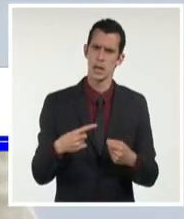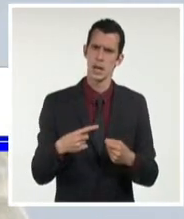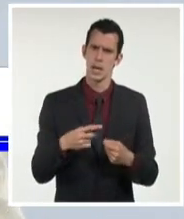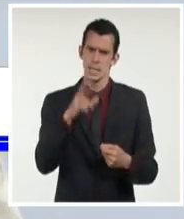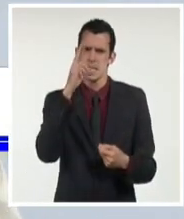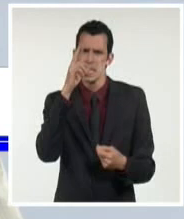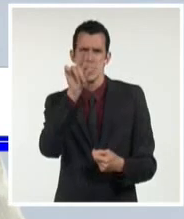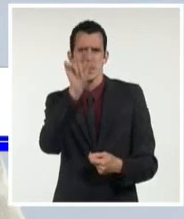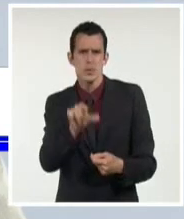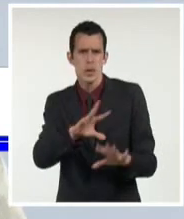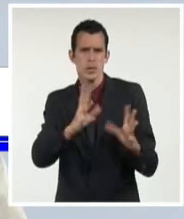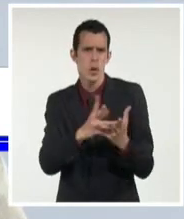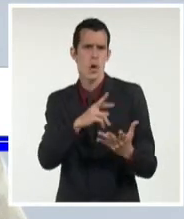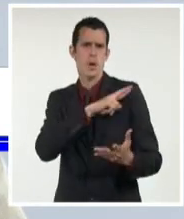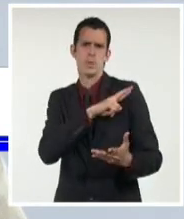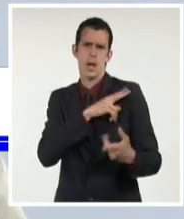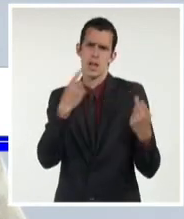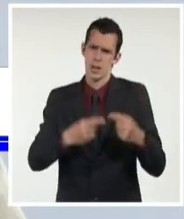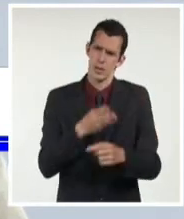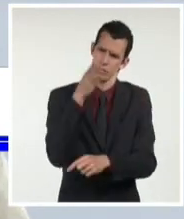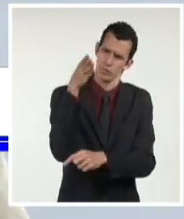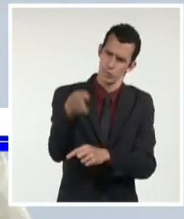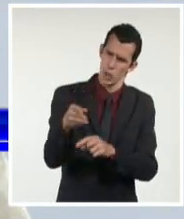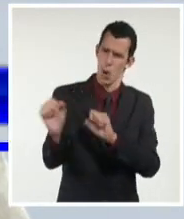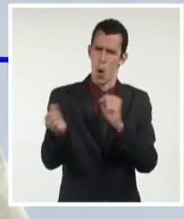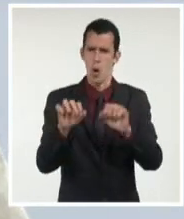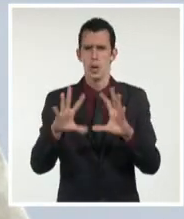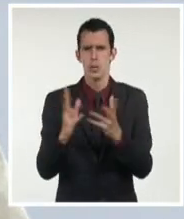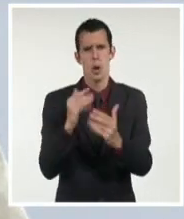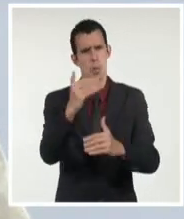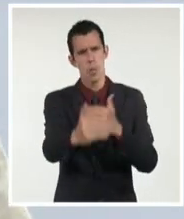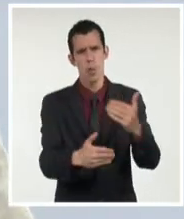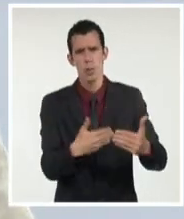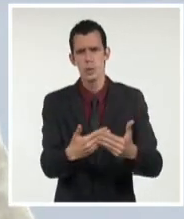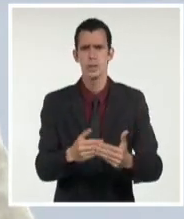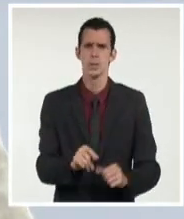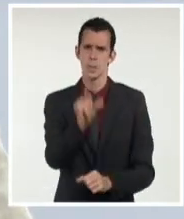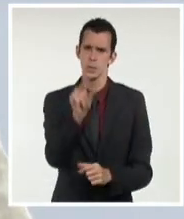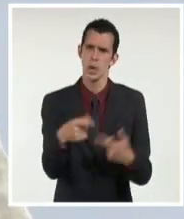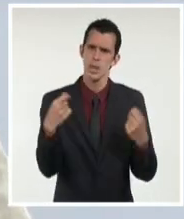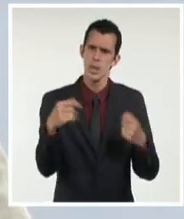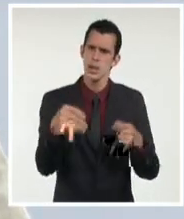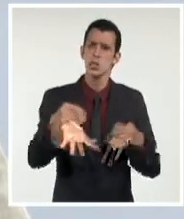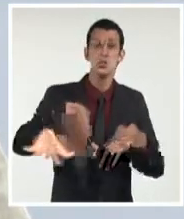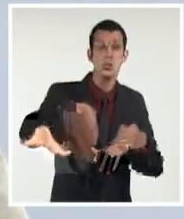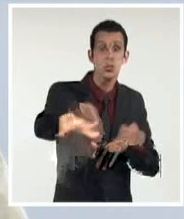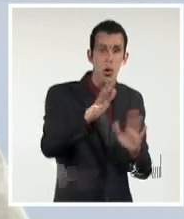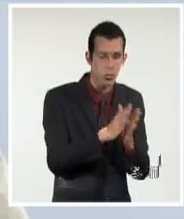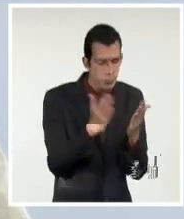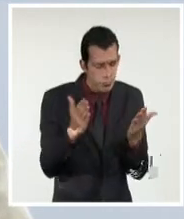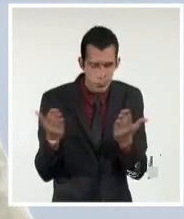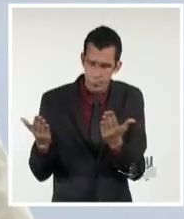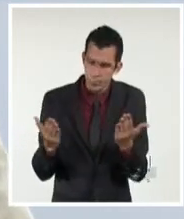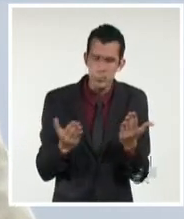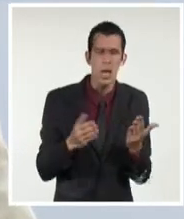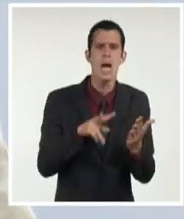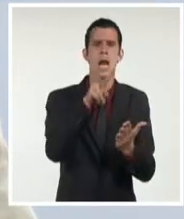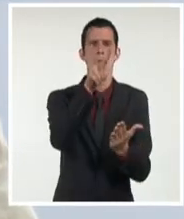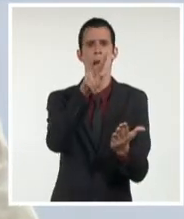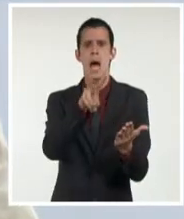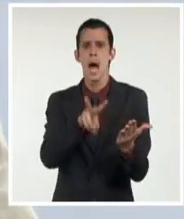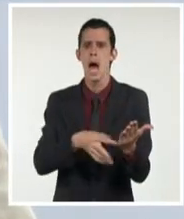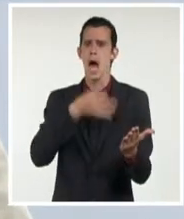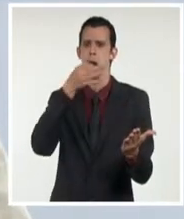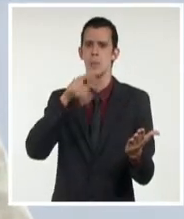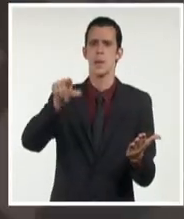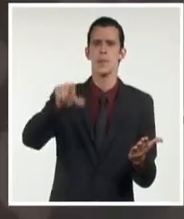en las funciones correspondientes al proceso de consulta. Tanto en las mesas que están recopilando toda la información estadística